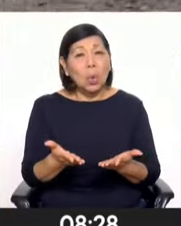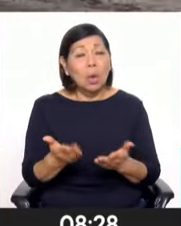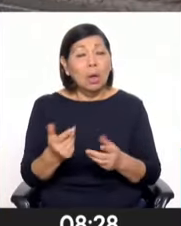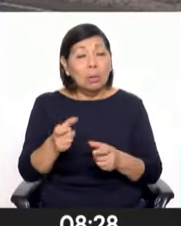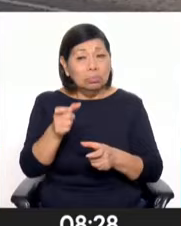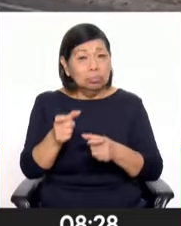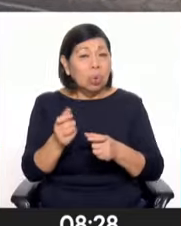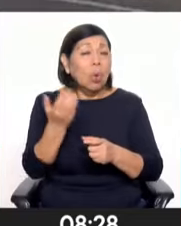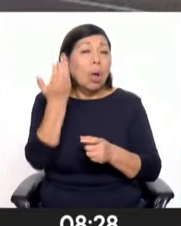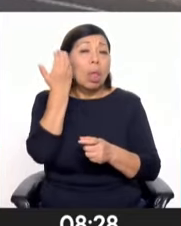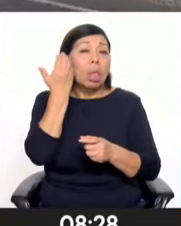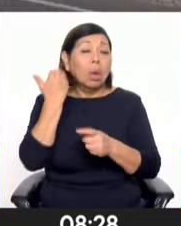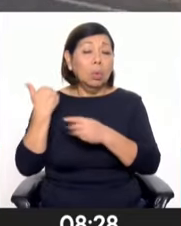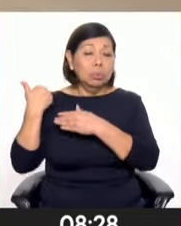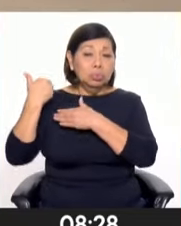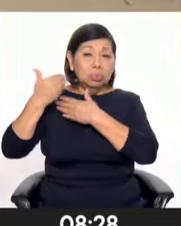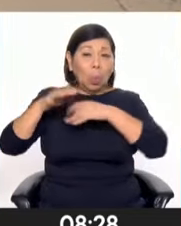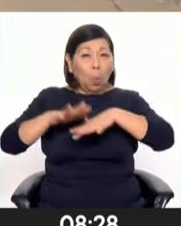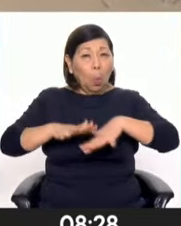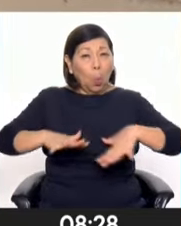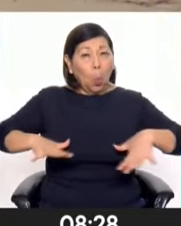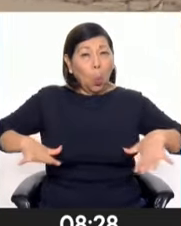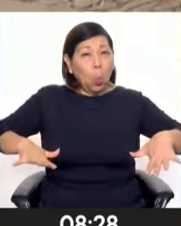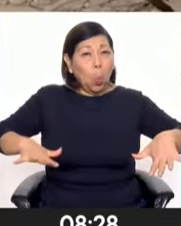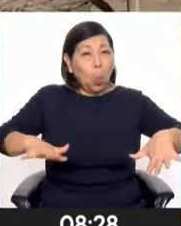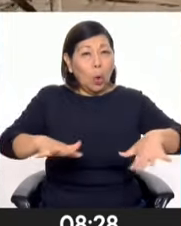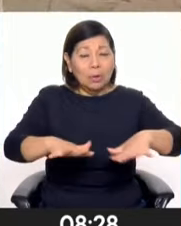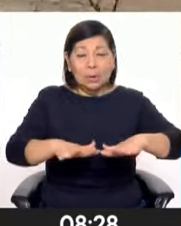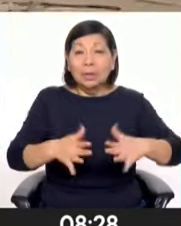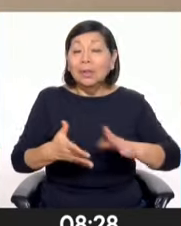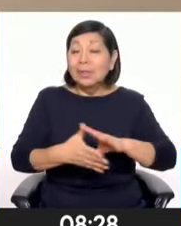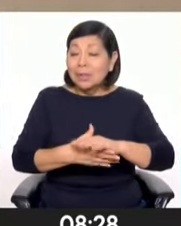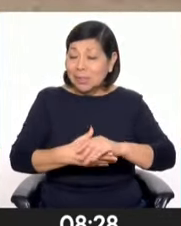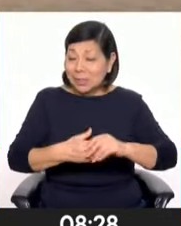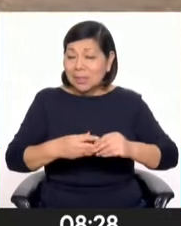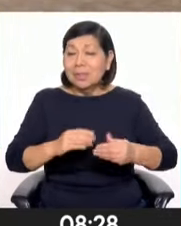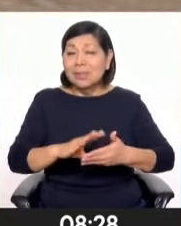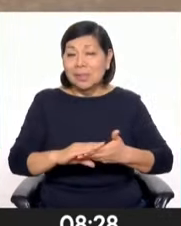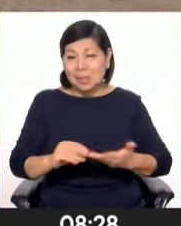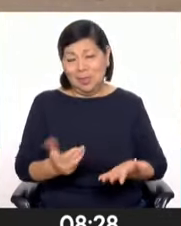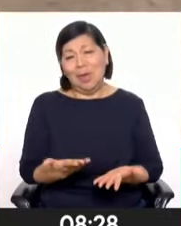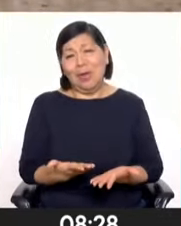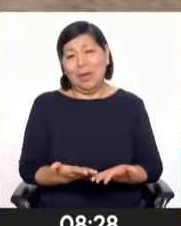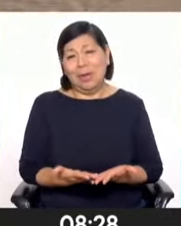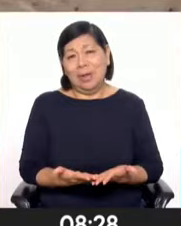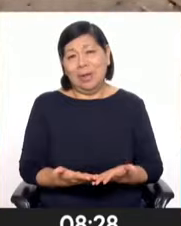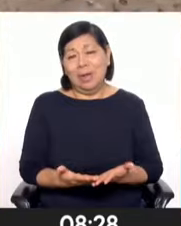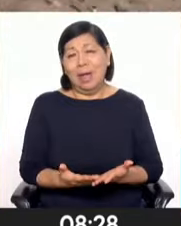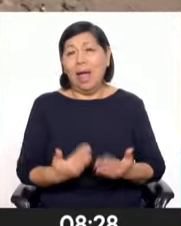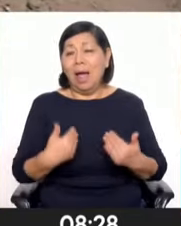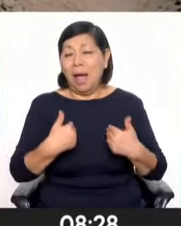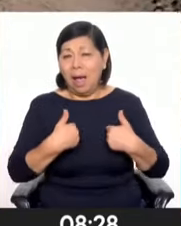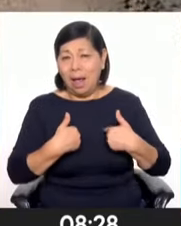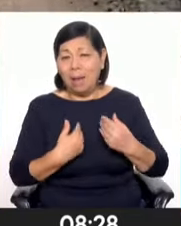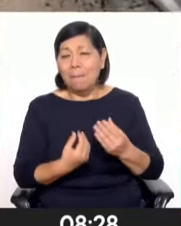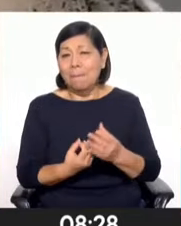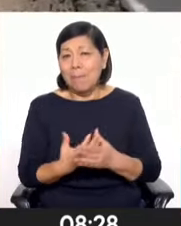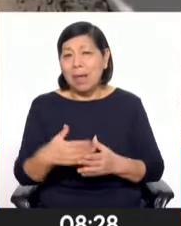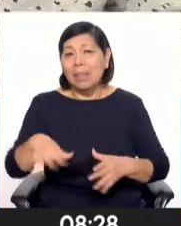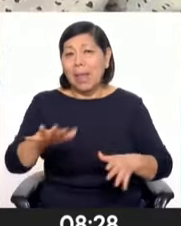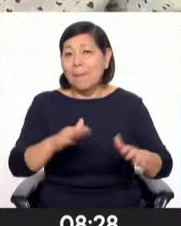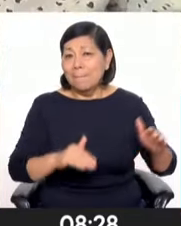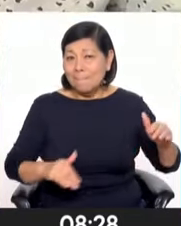humanidad a este desierto que cierra una historia de nuestra flora y fauna marina.